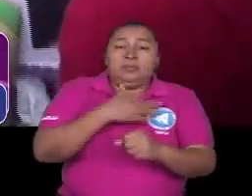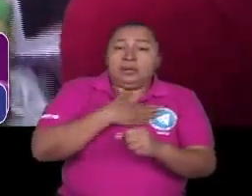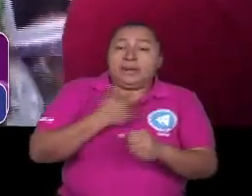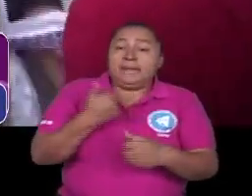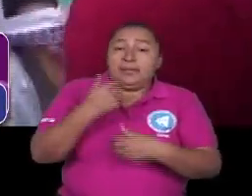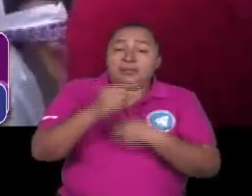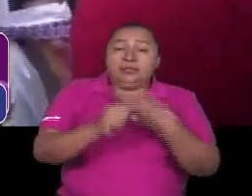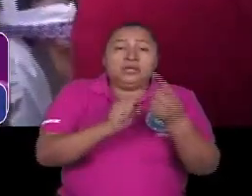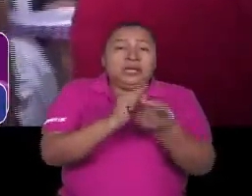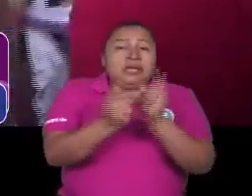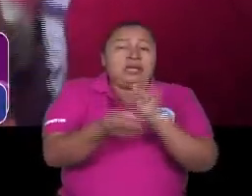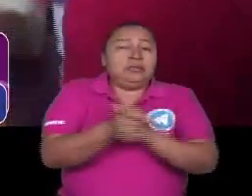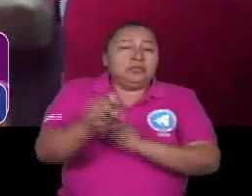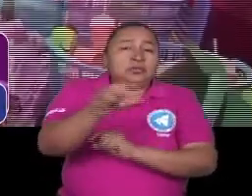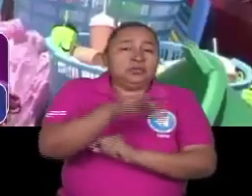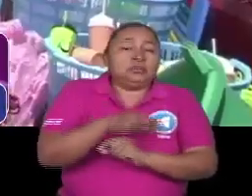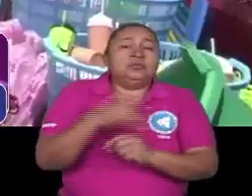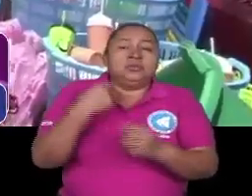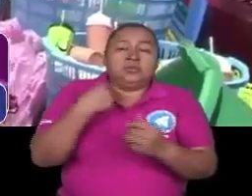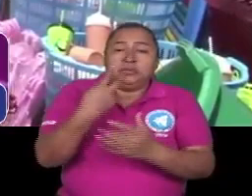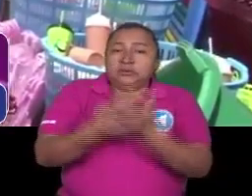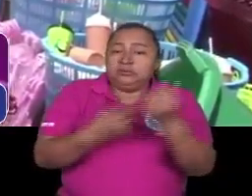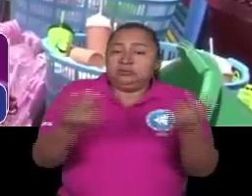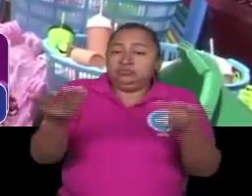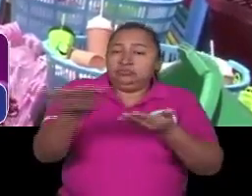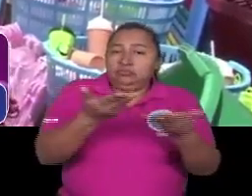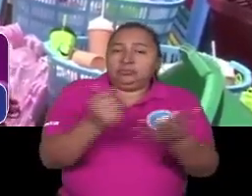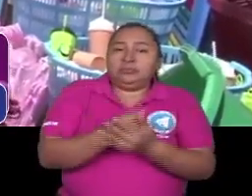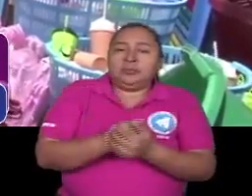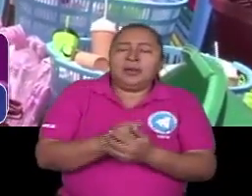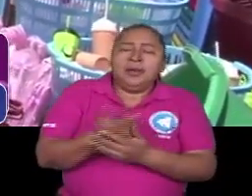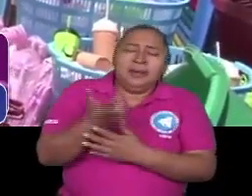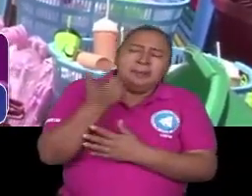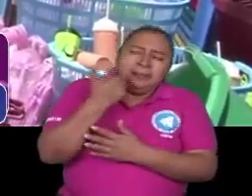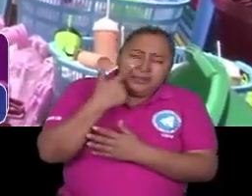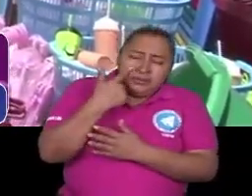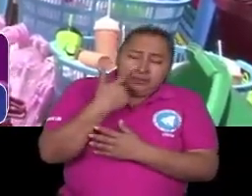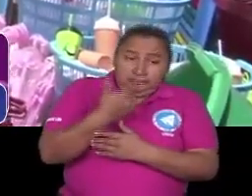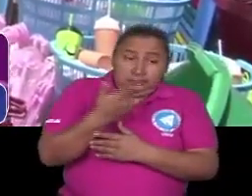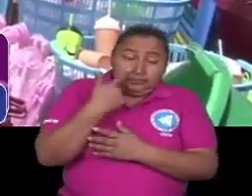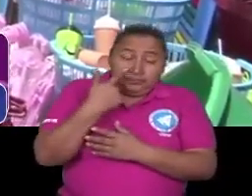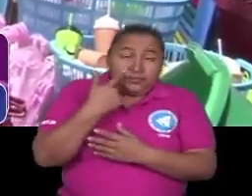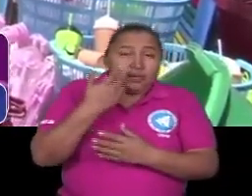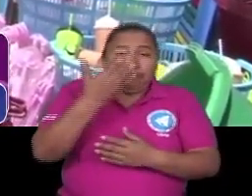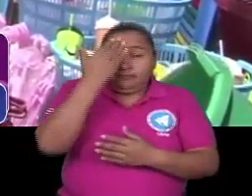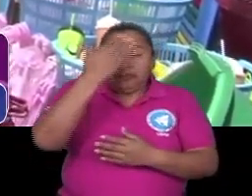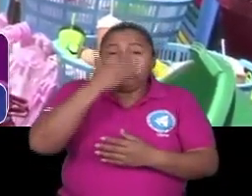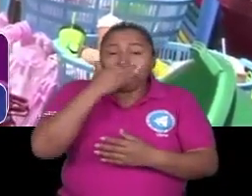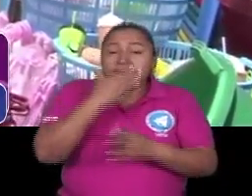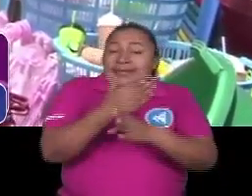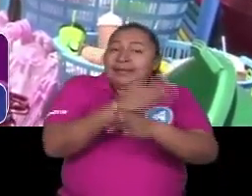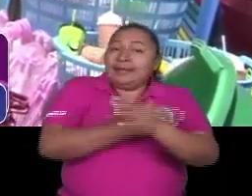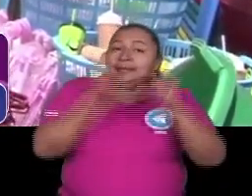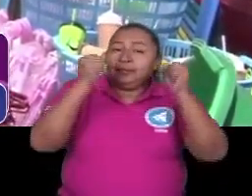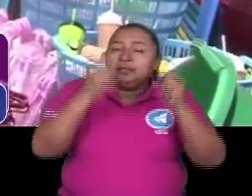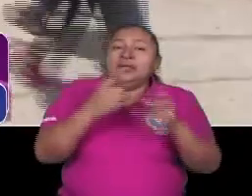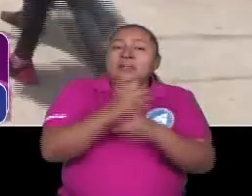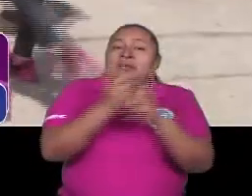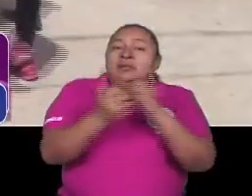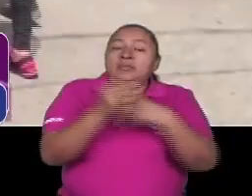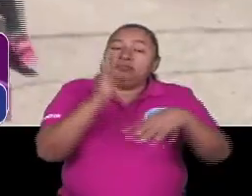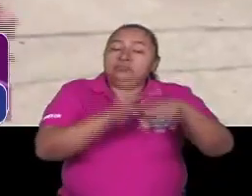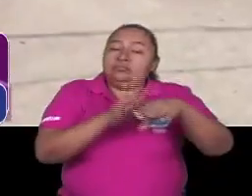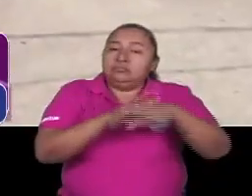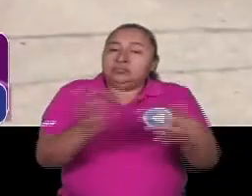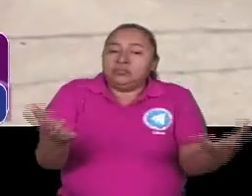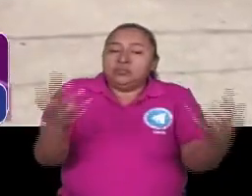cambio social y tendiendo la correlación de fuerzas? Mira, el Frente Sandinista, desde antes del triunfo, planteaba que había que incorporar a los esfuerzos